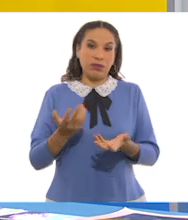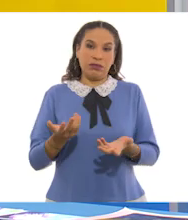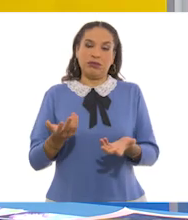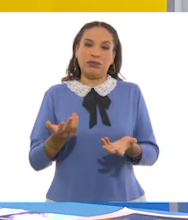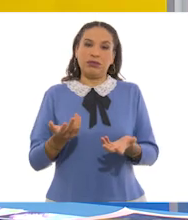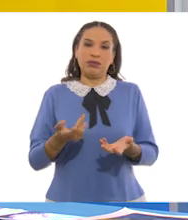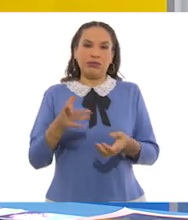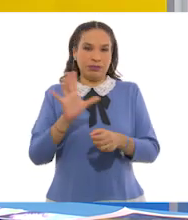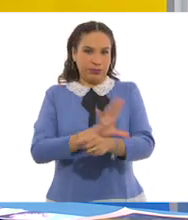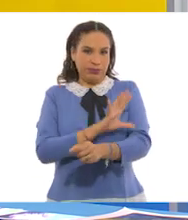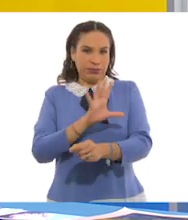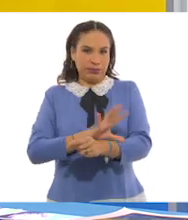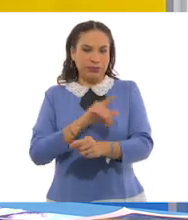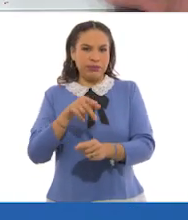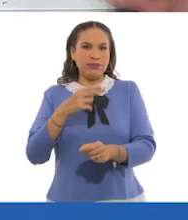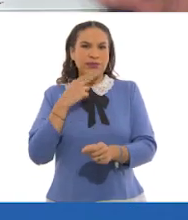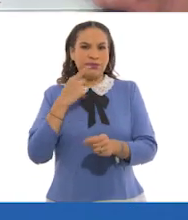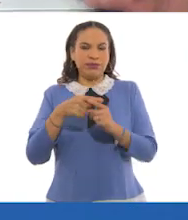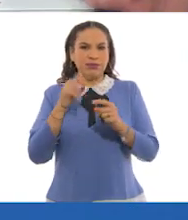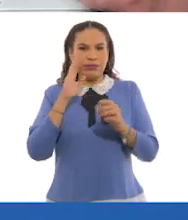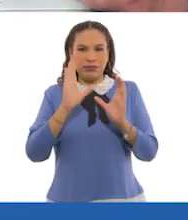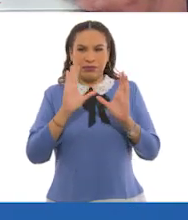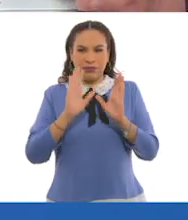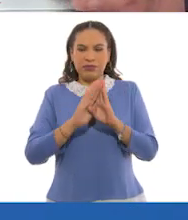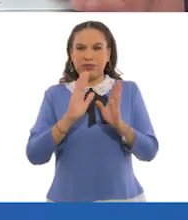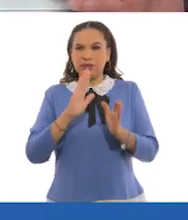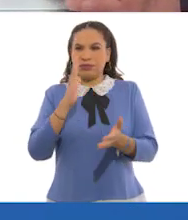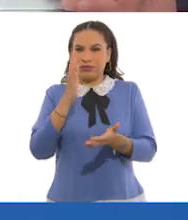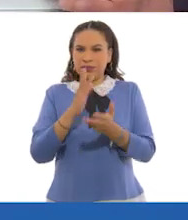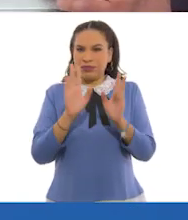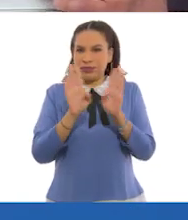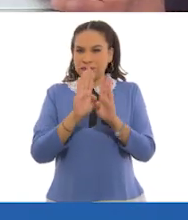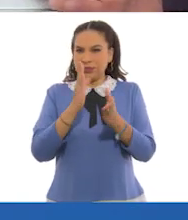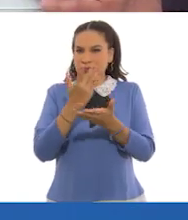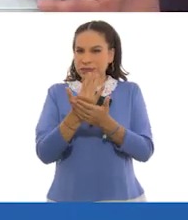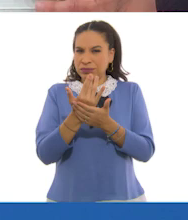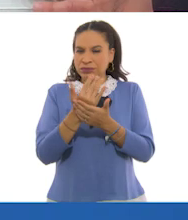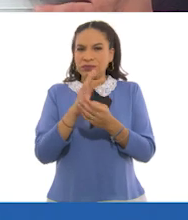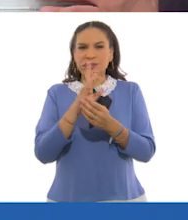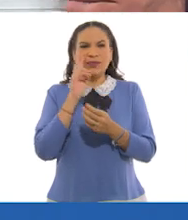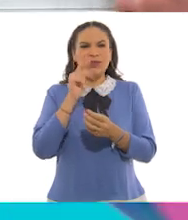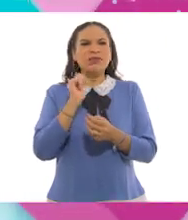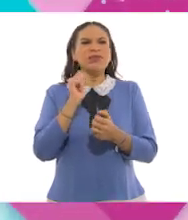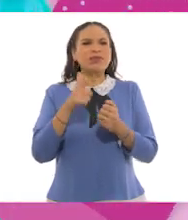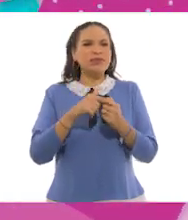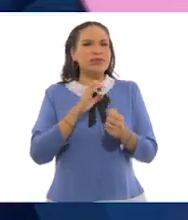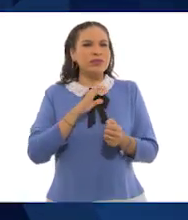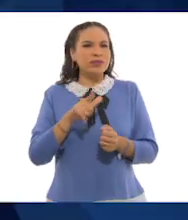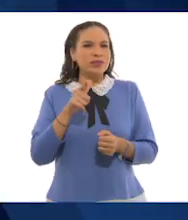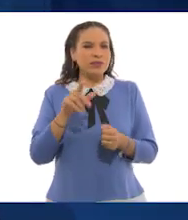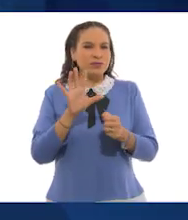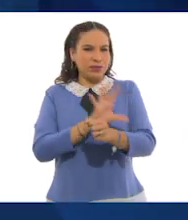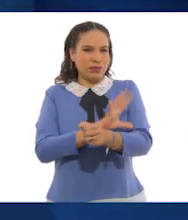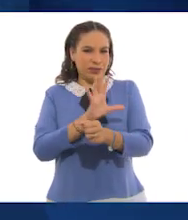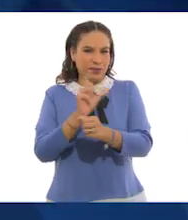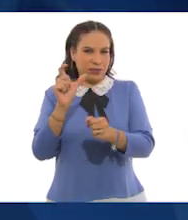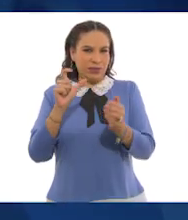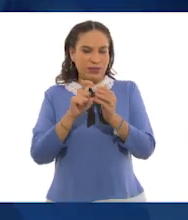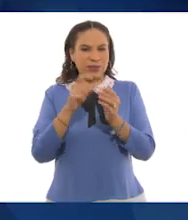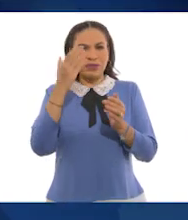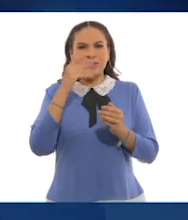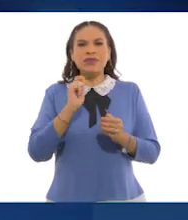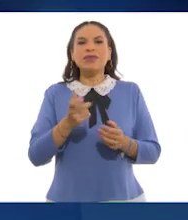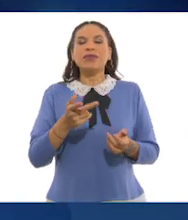con la pila vale la pena hacer un paréntesis. Dígame, maestra. Porque ocurre algo particular. Ajá. Para saber de qué se trata,